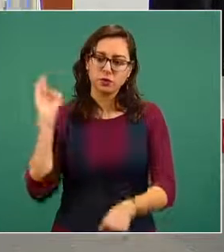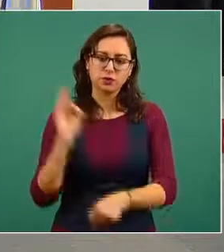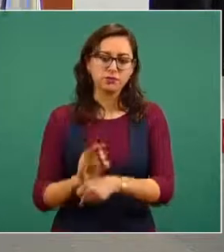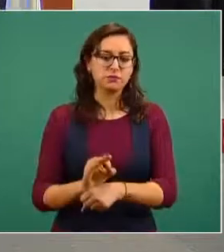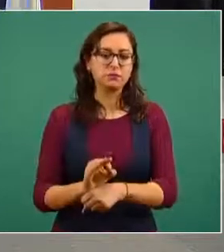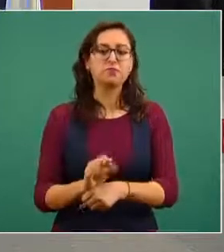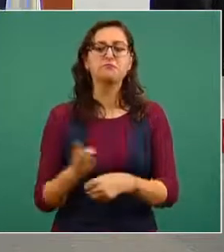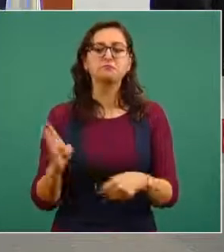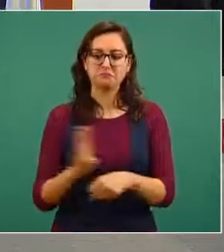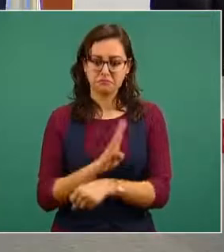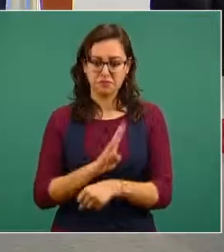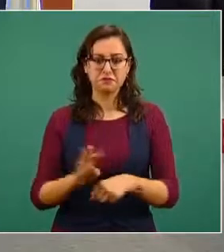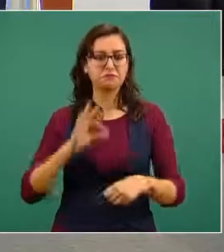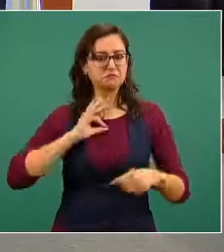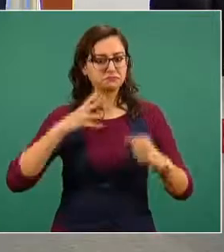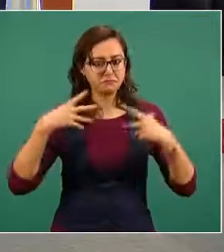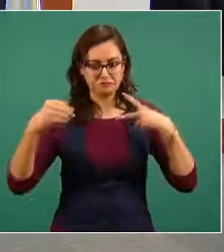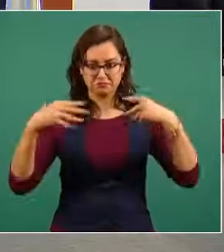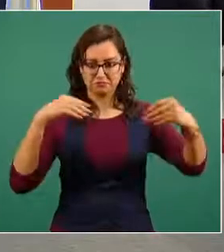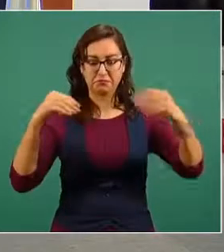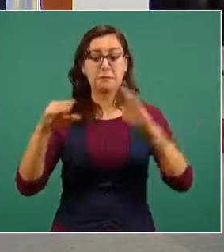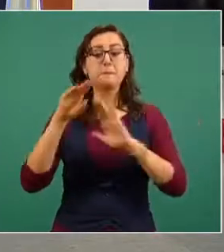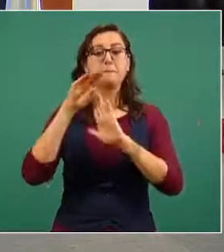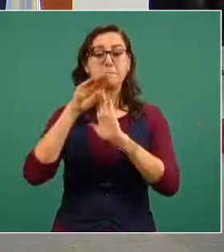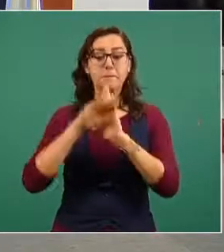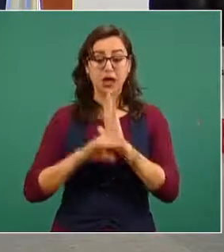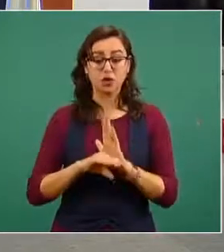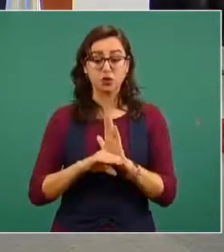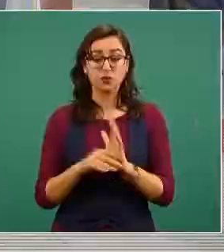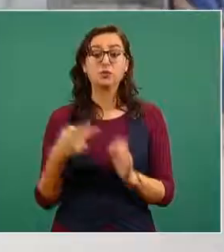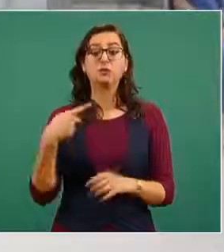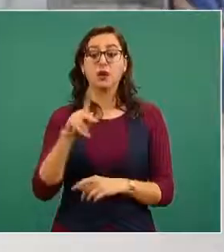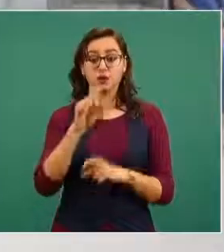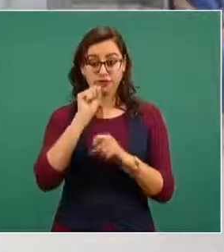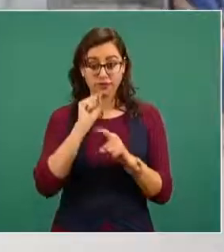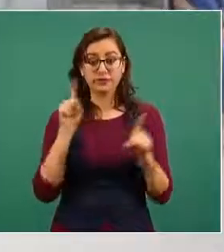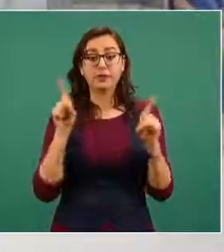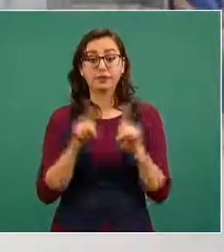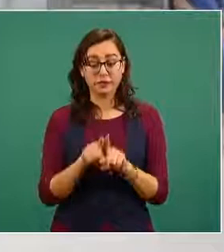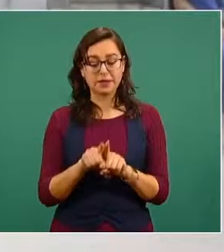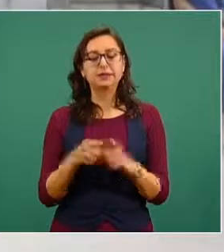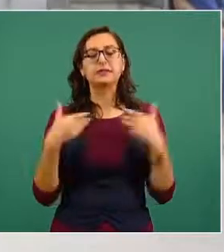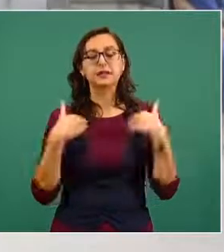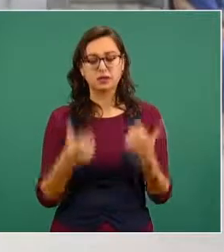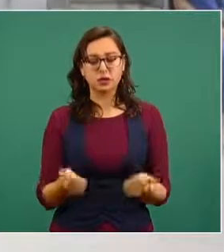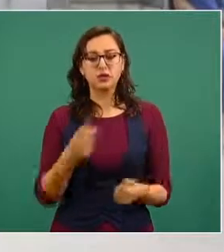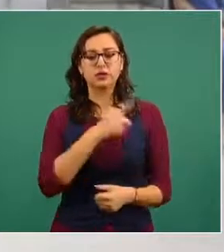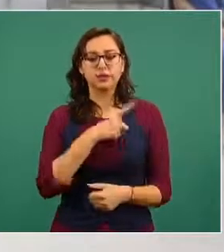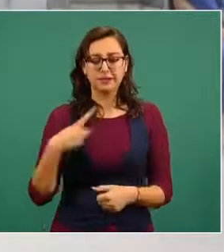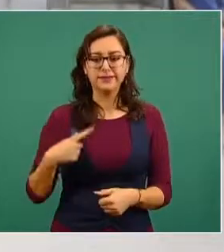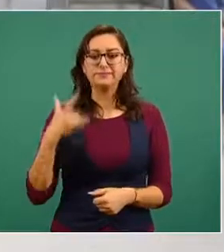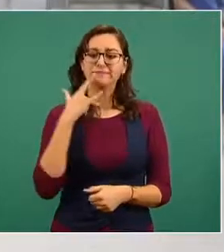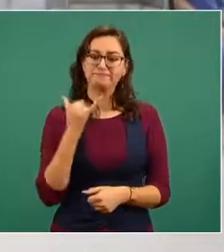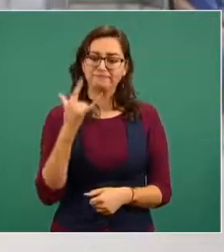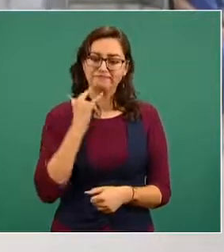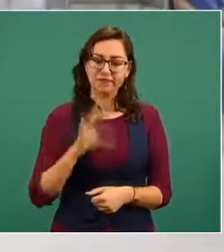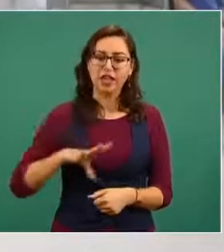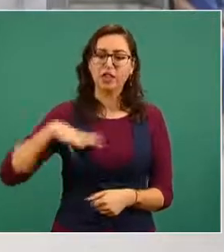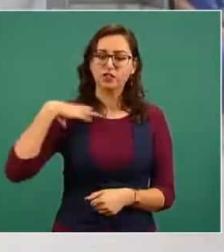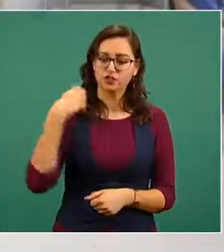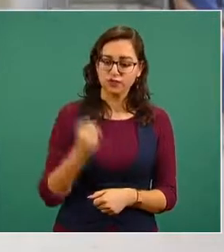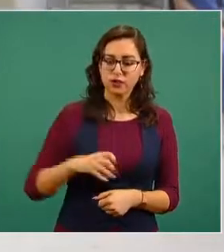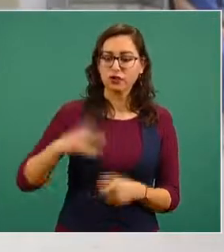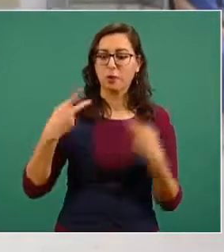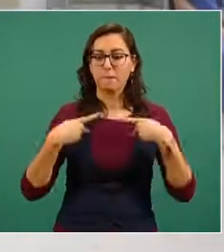sin embargo también estoy consciente de la necesidad de continuar redoblando esfuerzos entre sociedad y